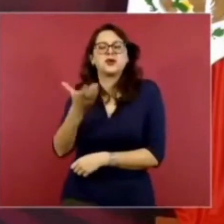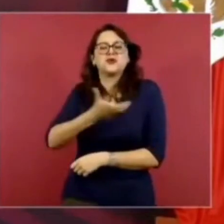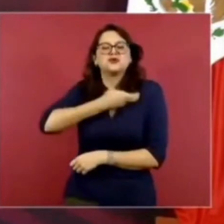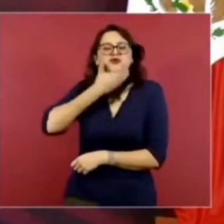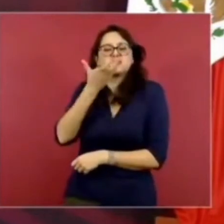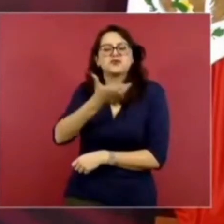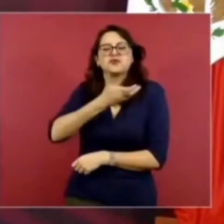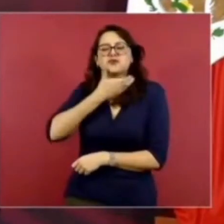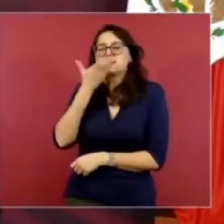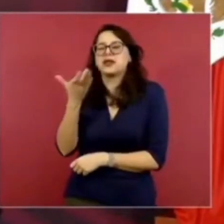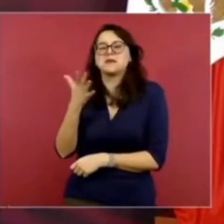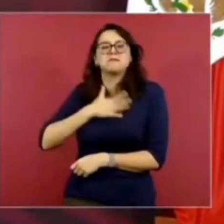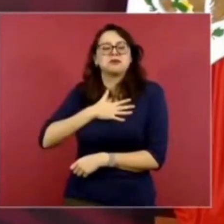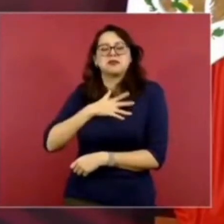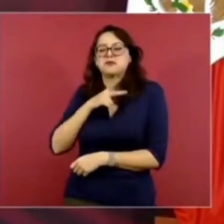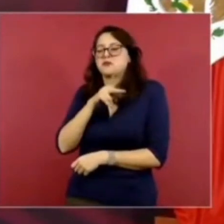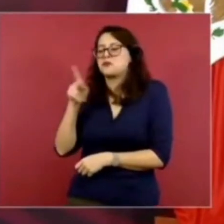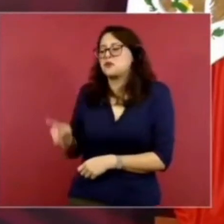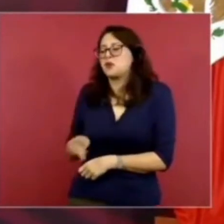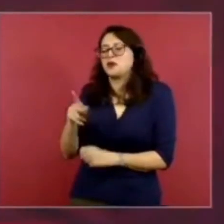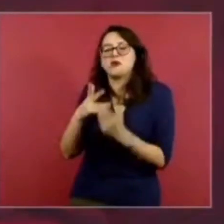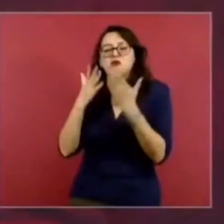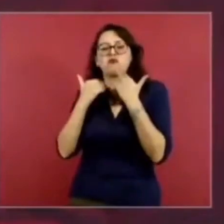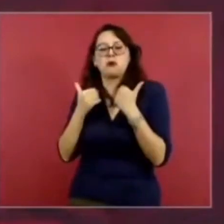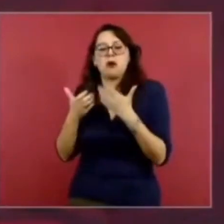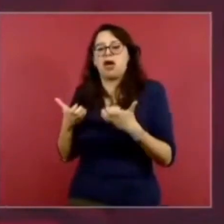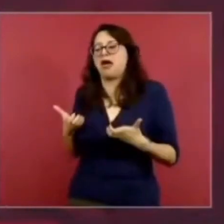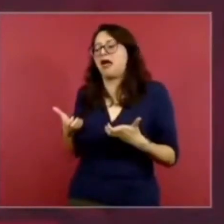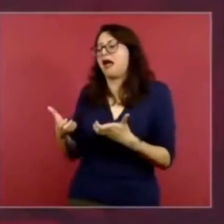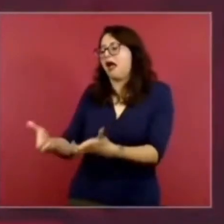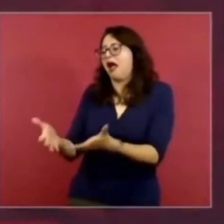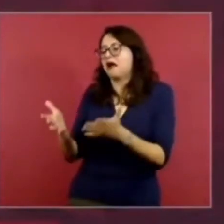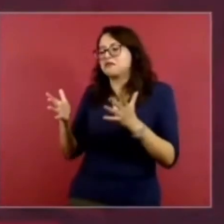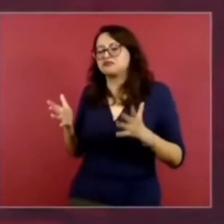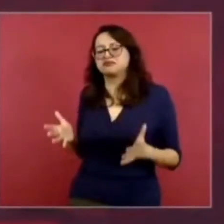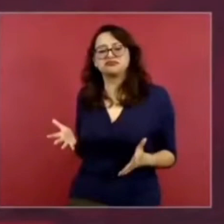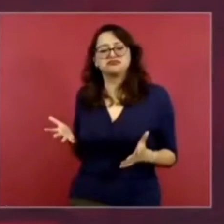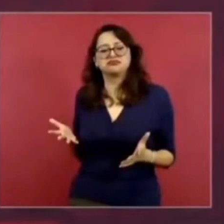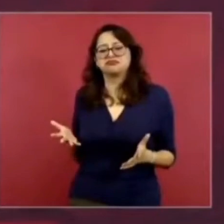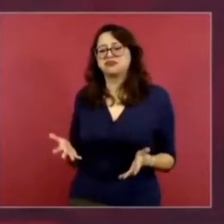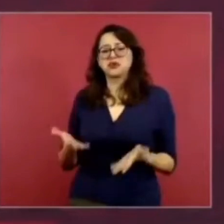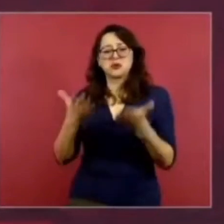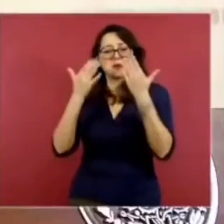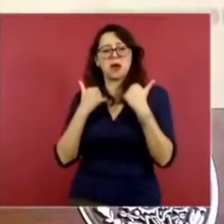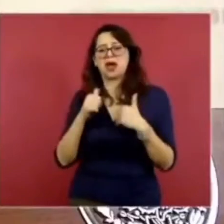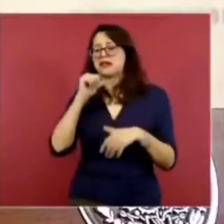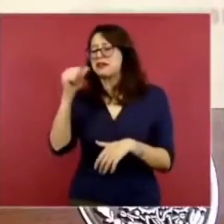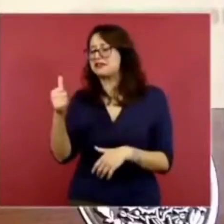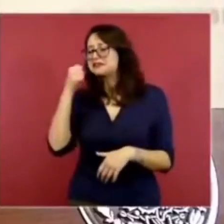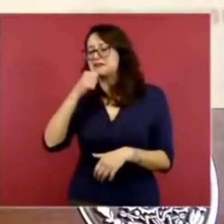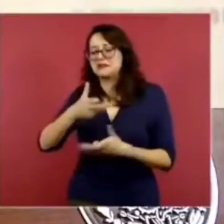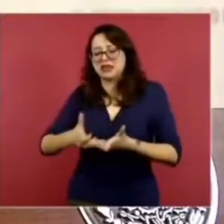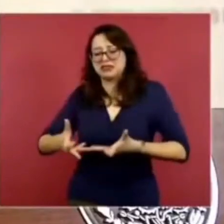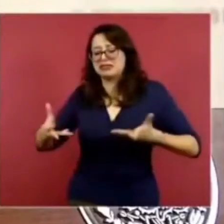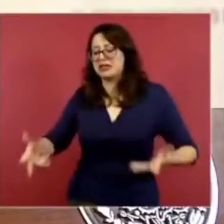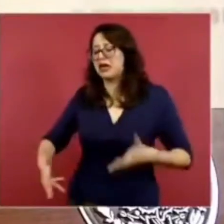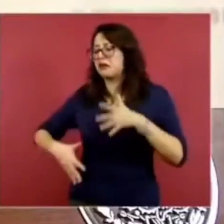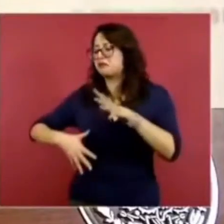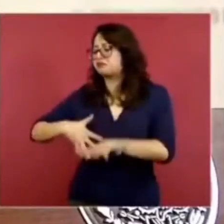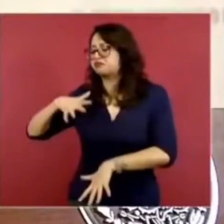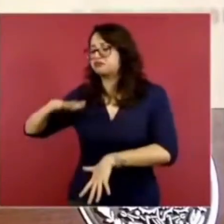y se salía, había un jeep de mi pueblo y luego llegó un camión,